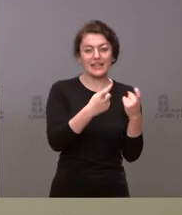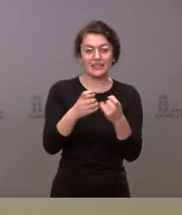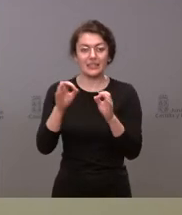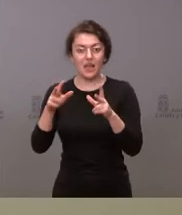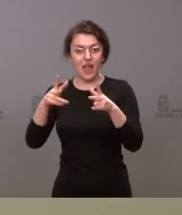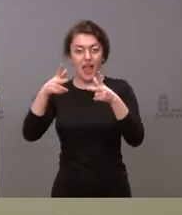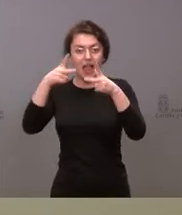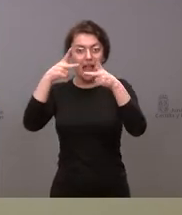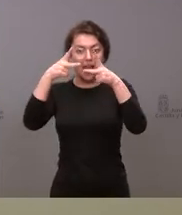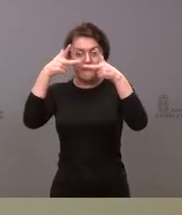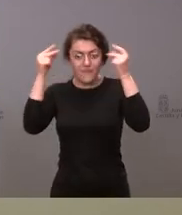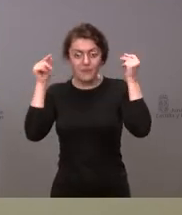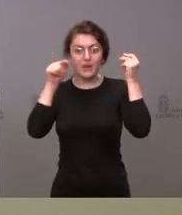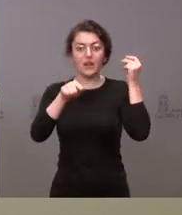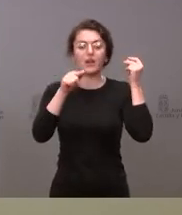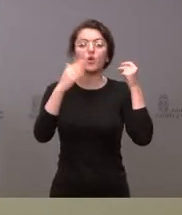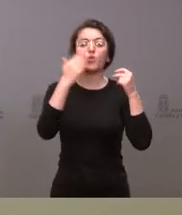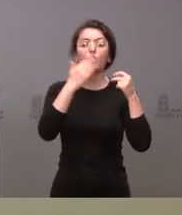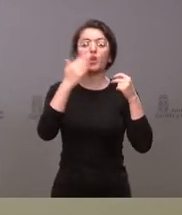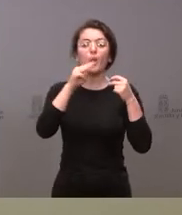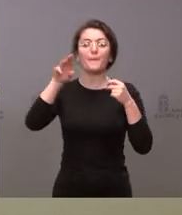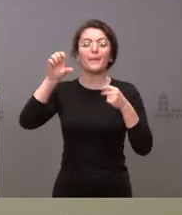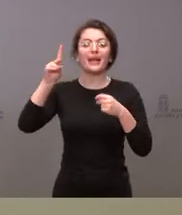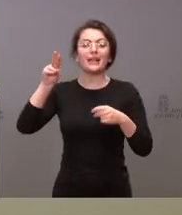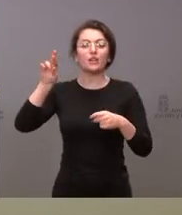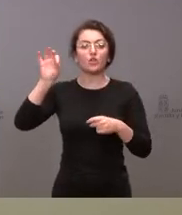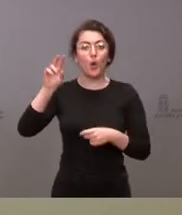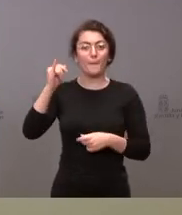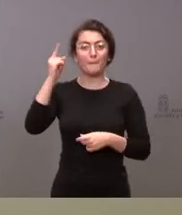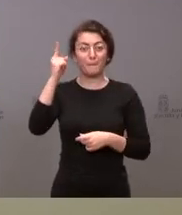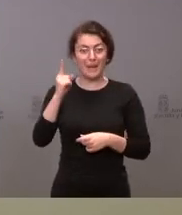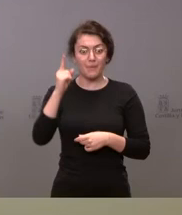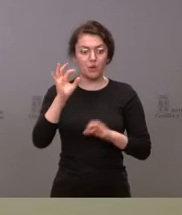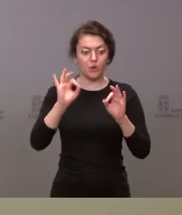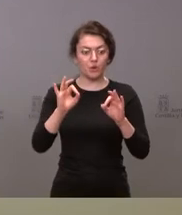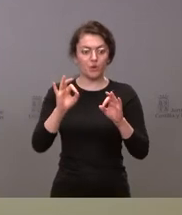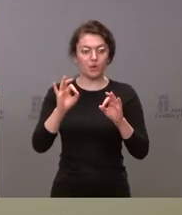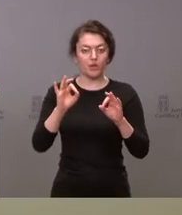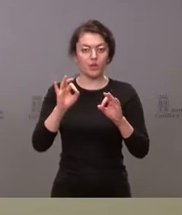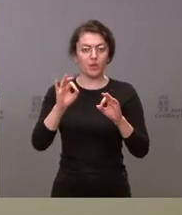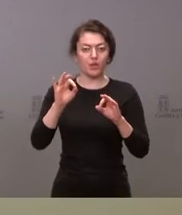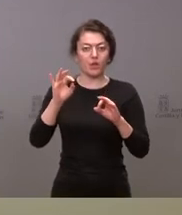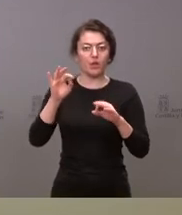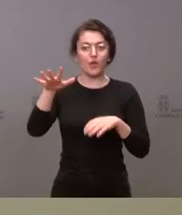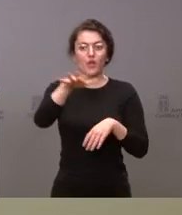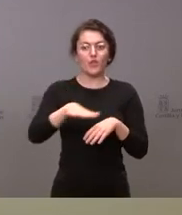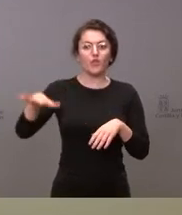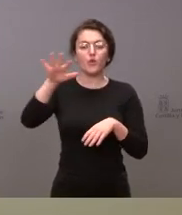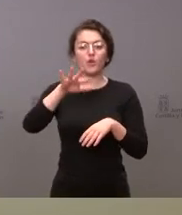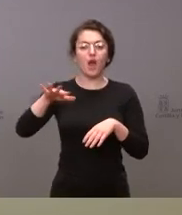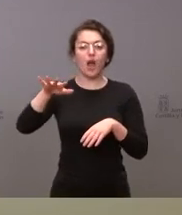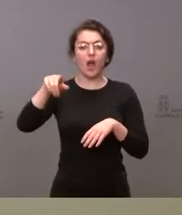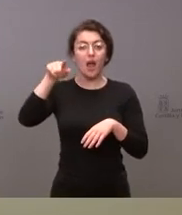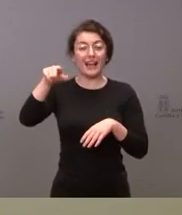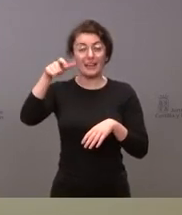el Colegio Pedro I de Tordesillas que en realidad es solamente uno de los colegios que podría haberse afectado por esta